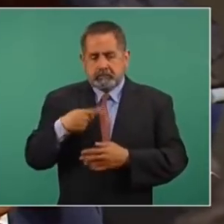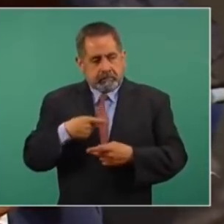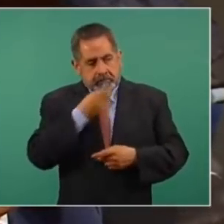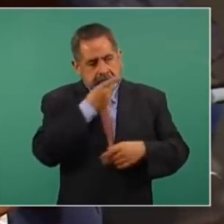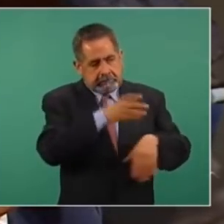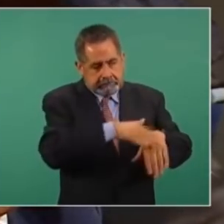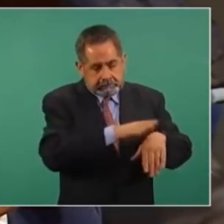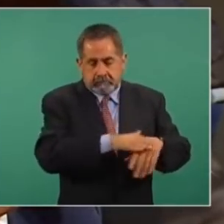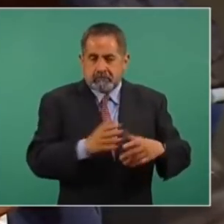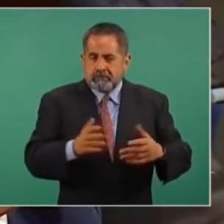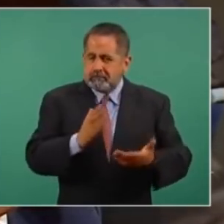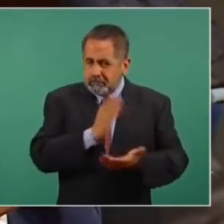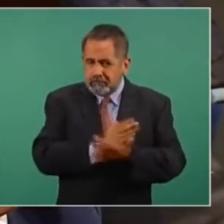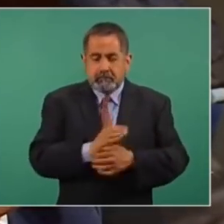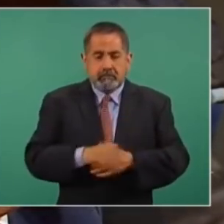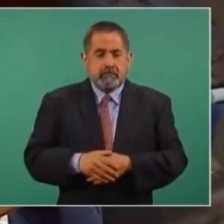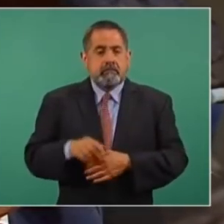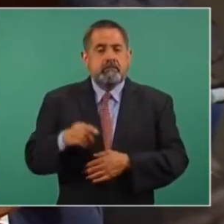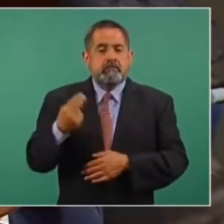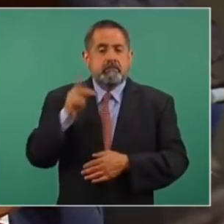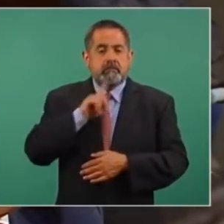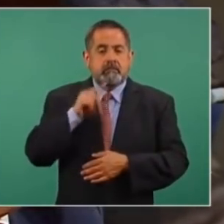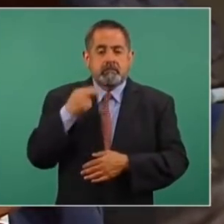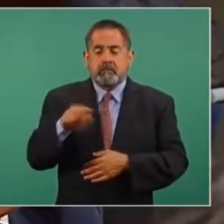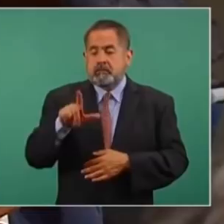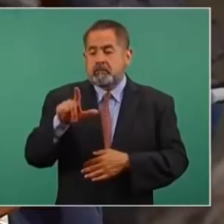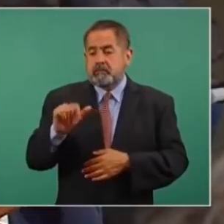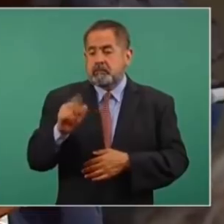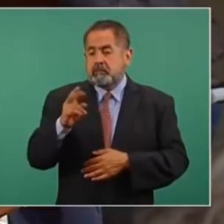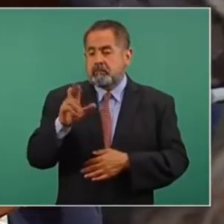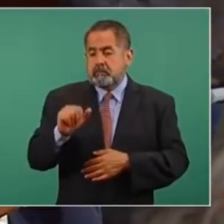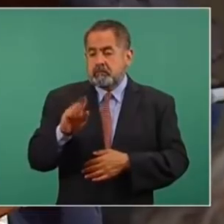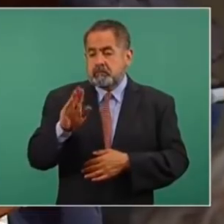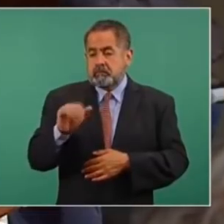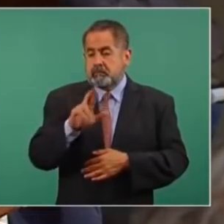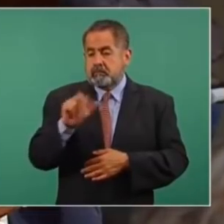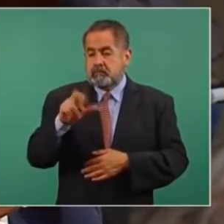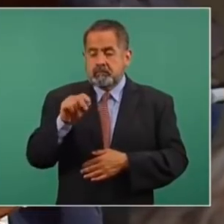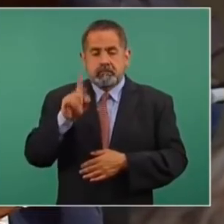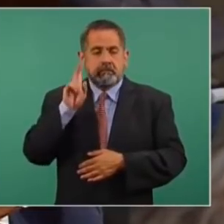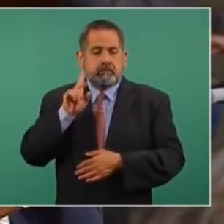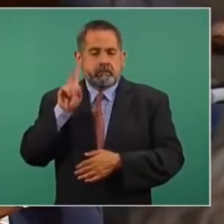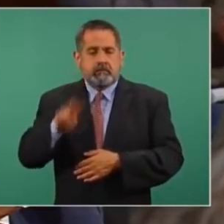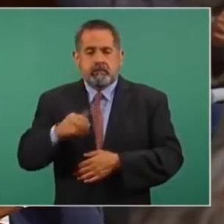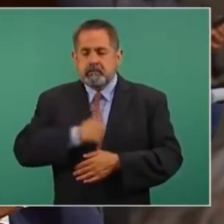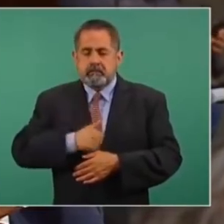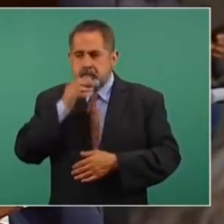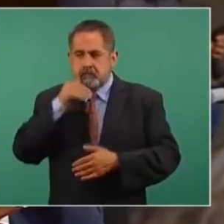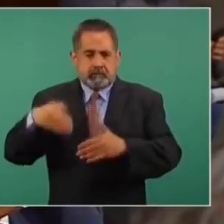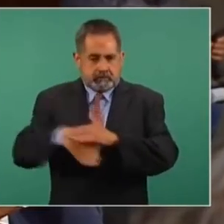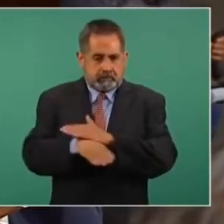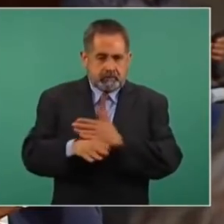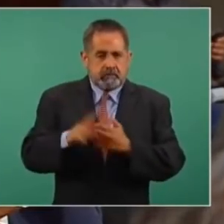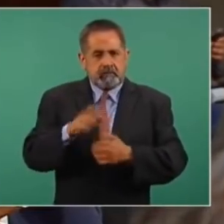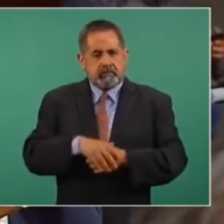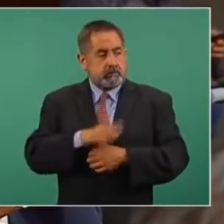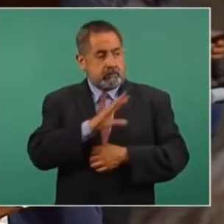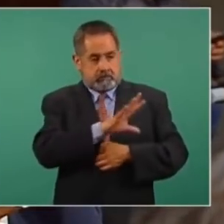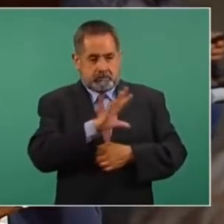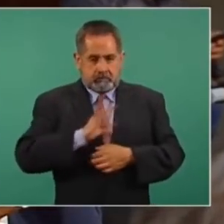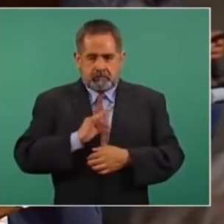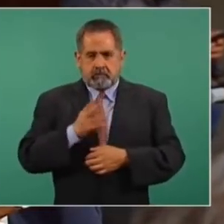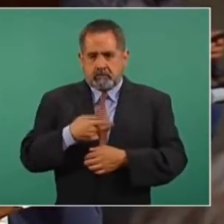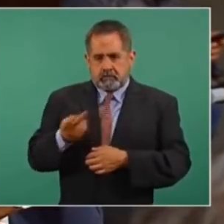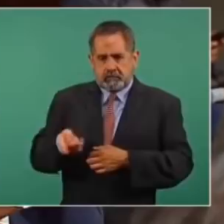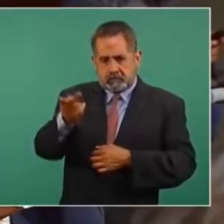Villamil. Laura Barranco, también está afuera, desafortunadamente no pudo pasar. Y si me permite, le voy a hacer una pregunta